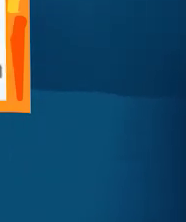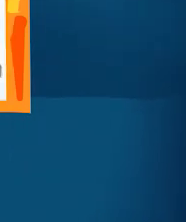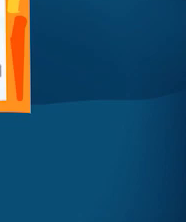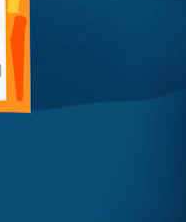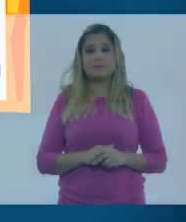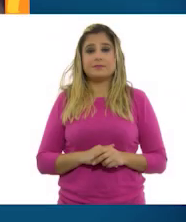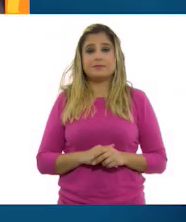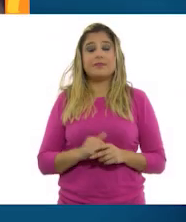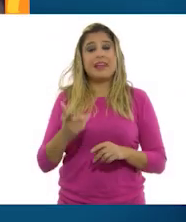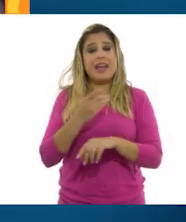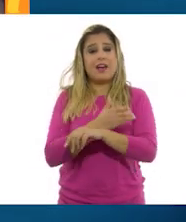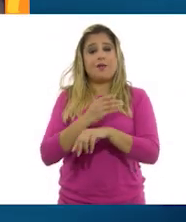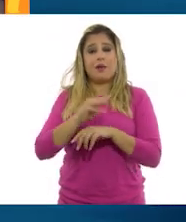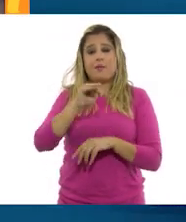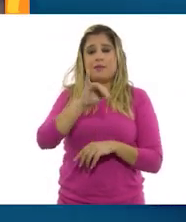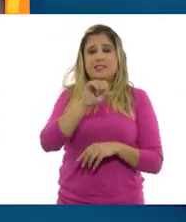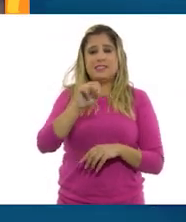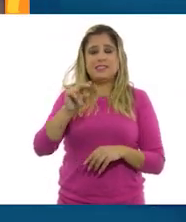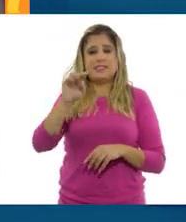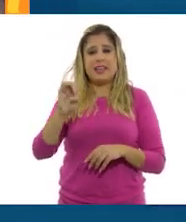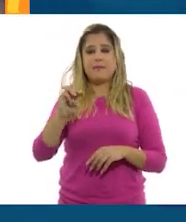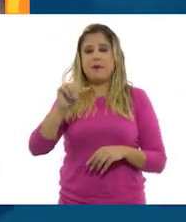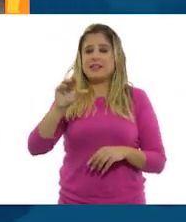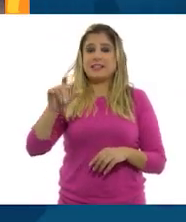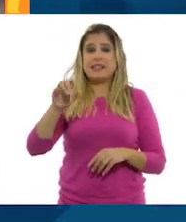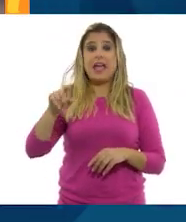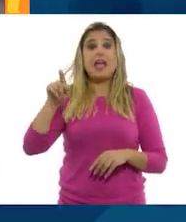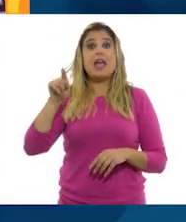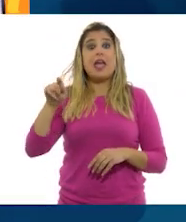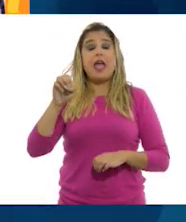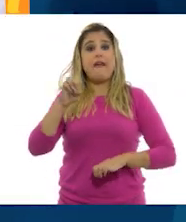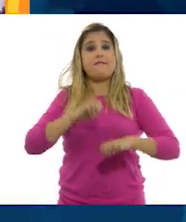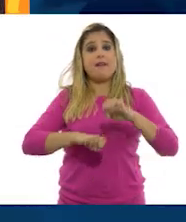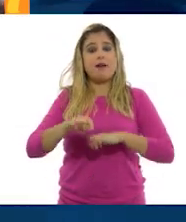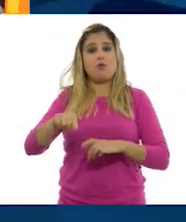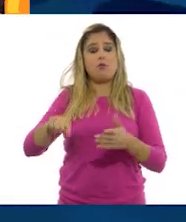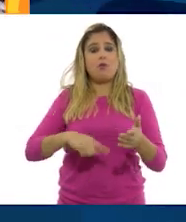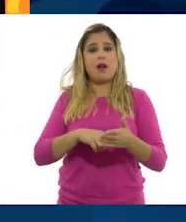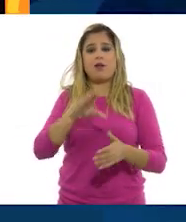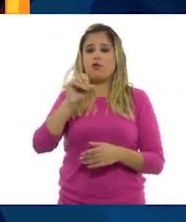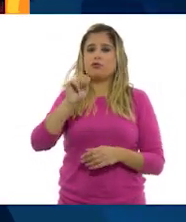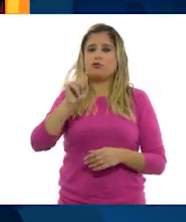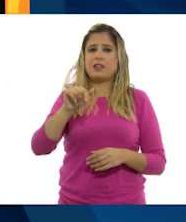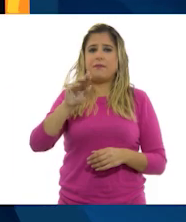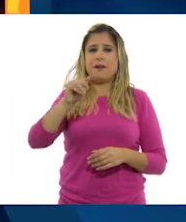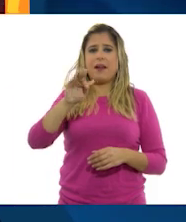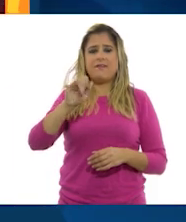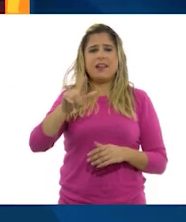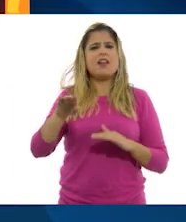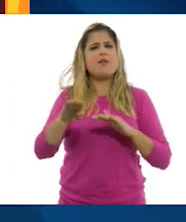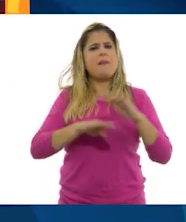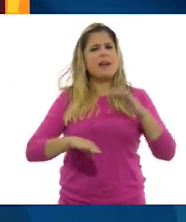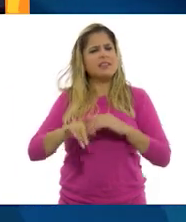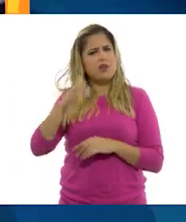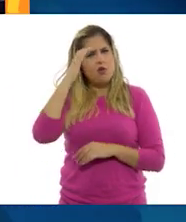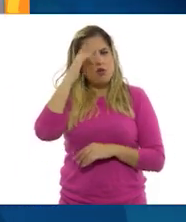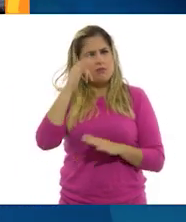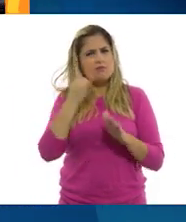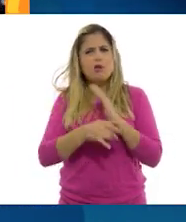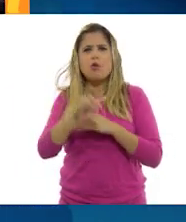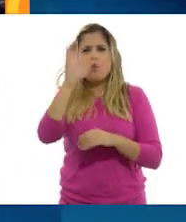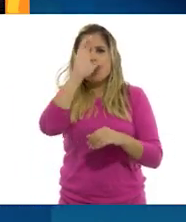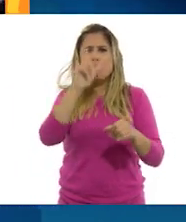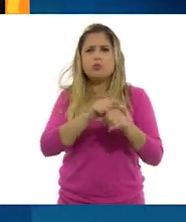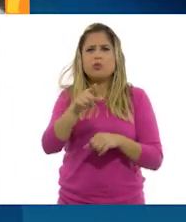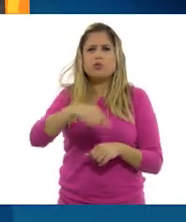Nos acompaña M. Javier Marcelé, que es el embajador de Costa de Marfil, para hablar sobre las cosas básicas que tenemos que conocer acerca de este país.